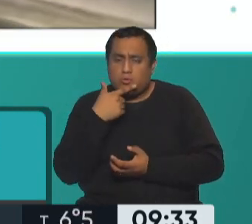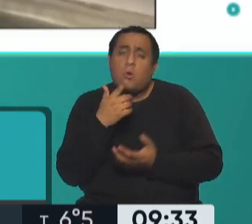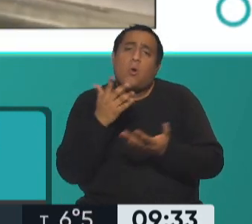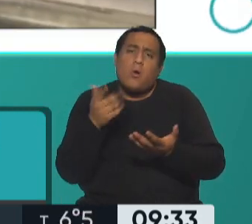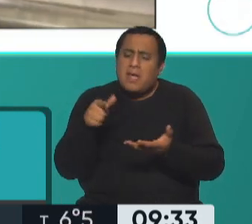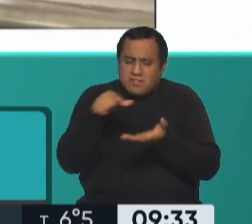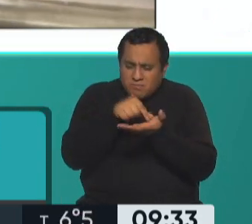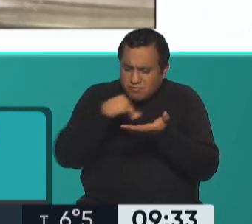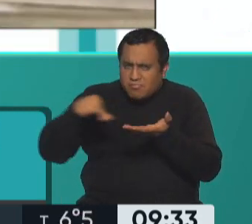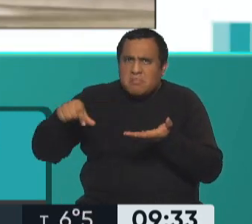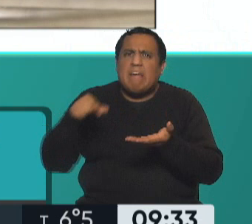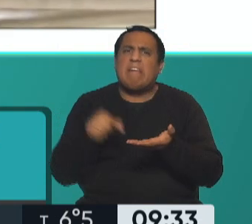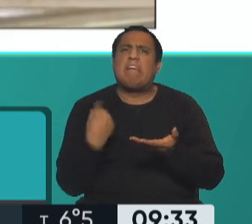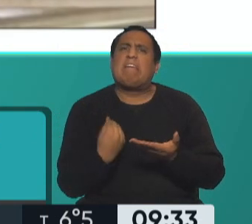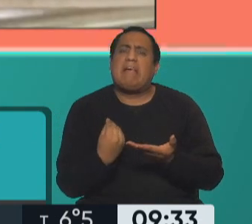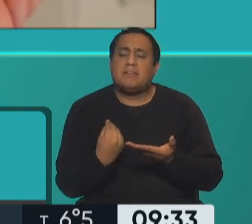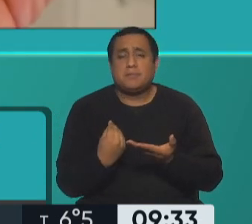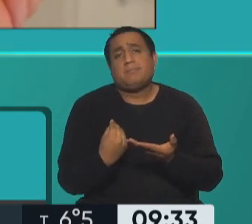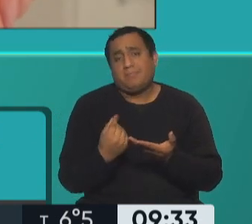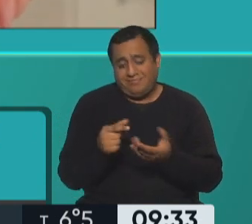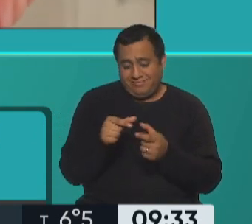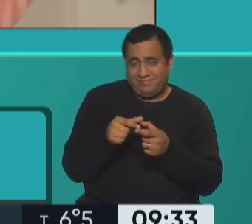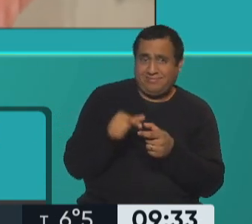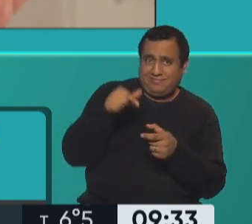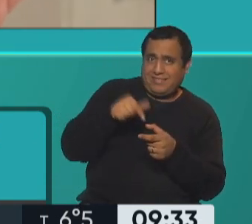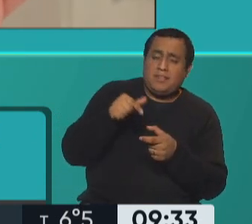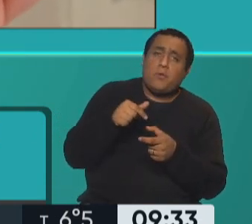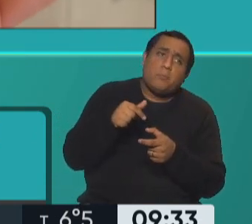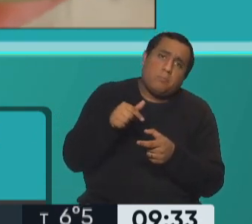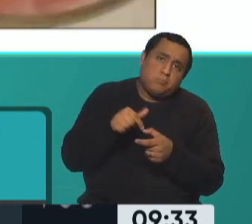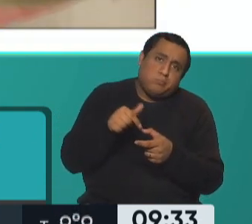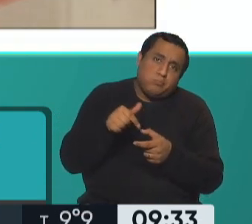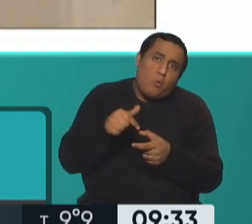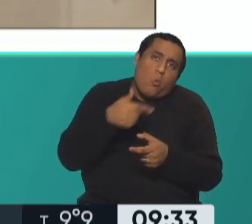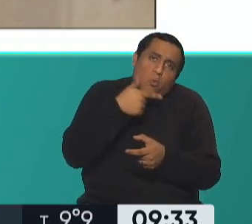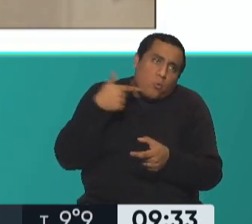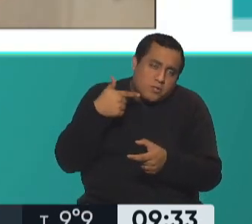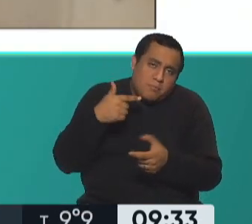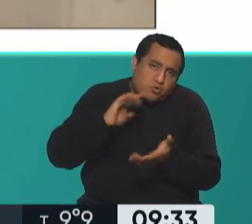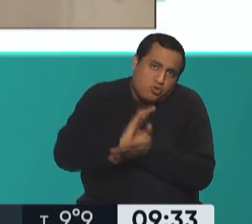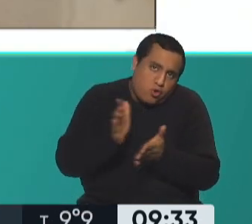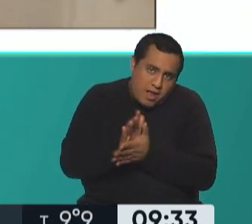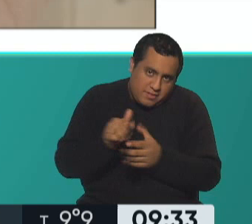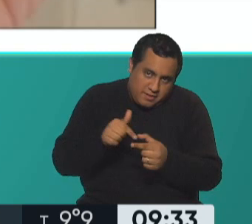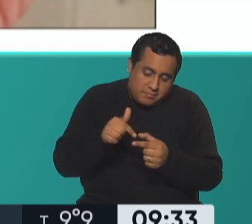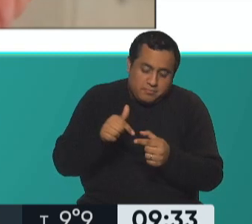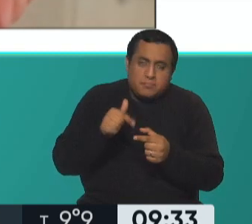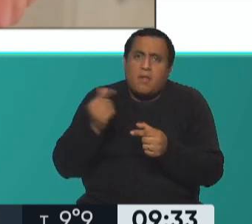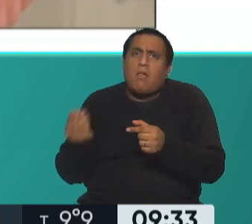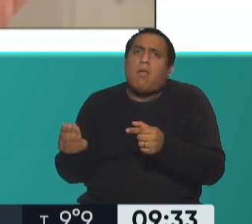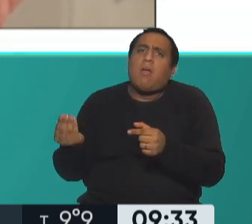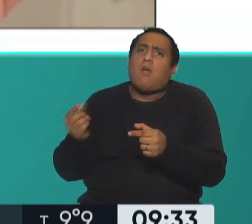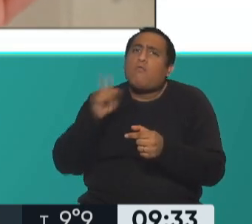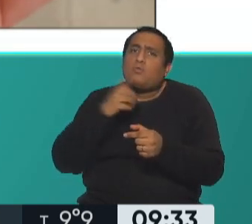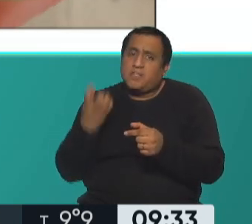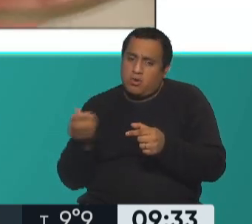receta? Simplemente estoy sumando a una golosina, entre comillas, que puede ser el chocolate, toda la fibra y todo